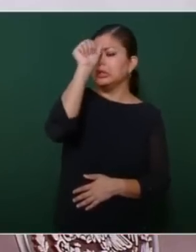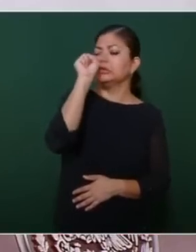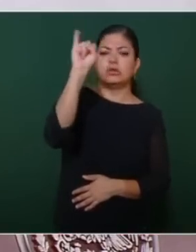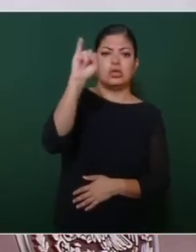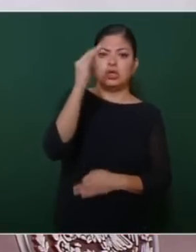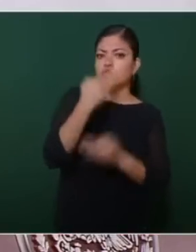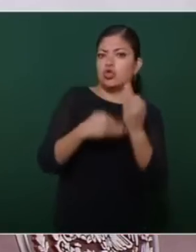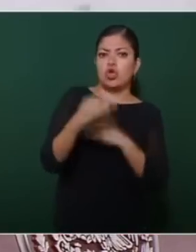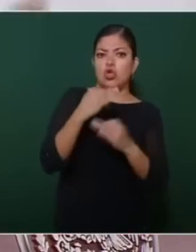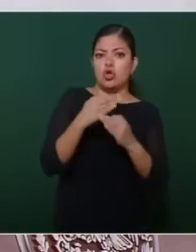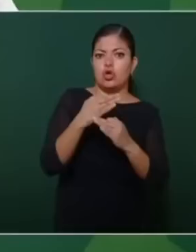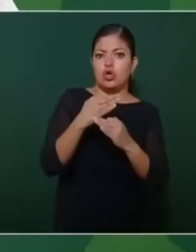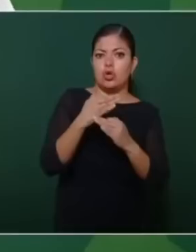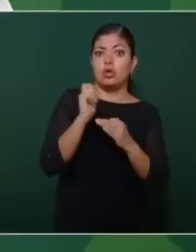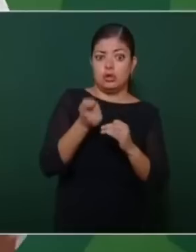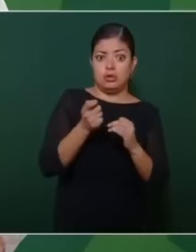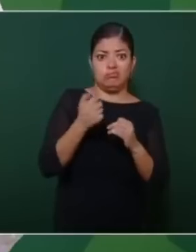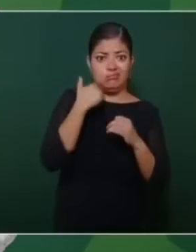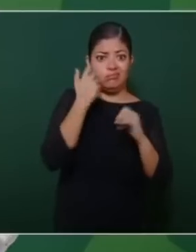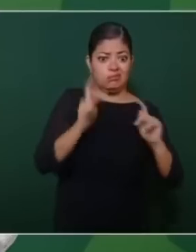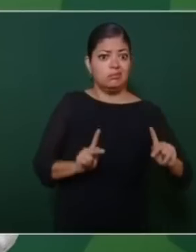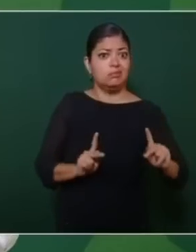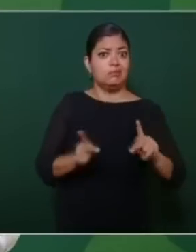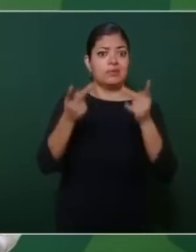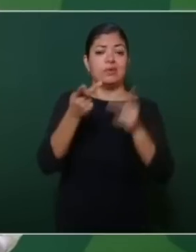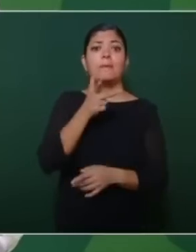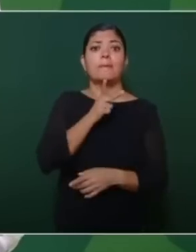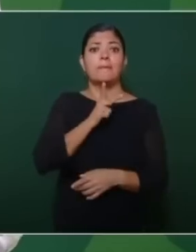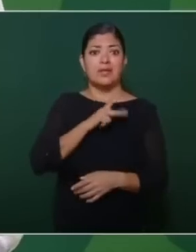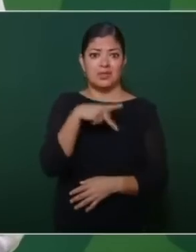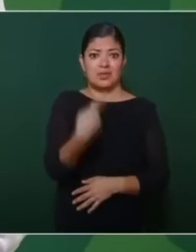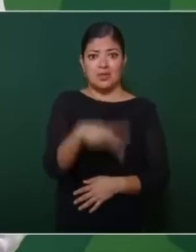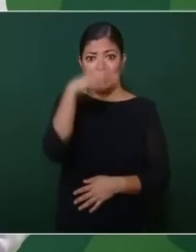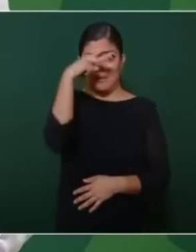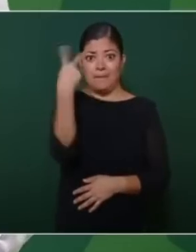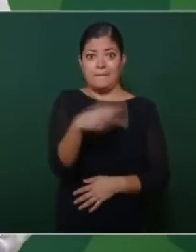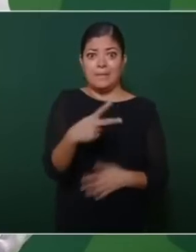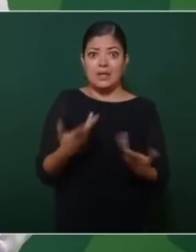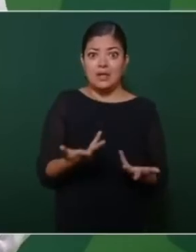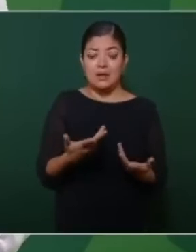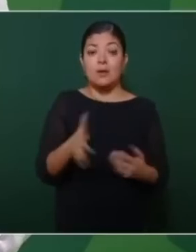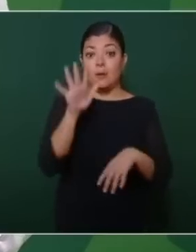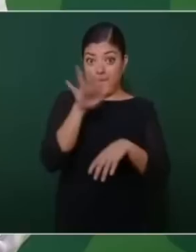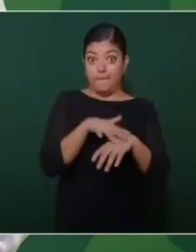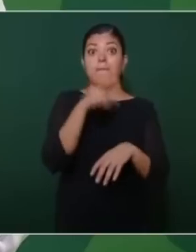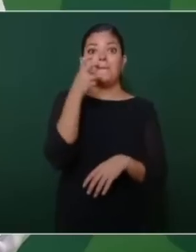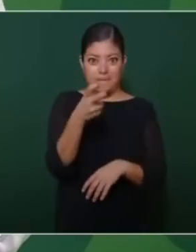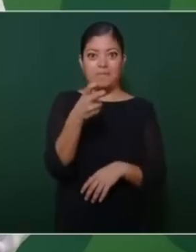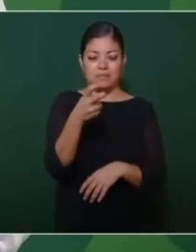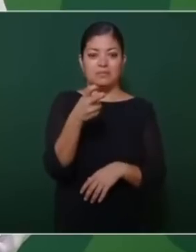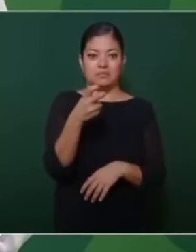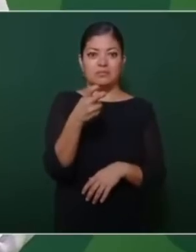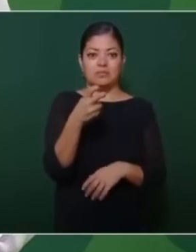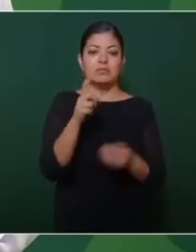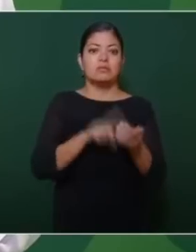que se negociara el petróleo de México. por eso también el razonamiento